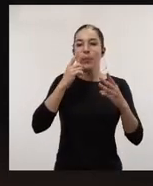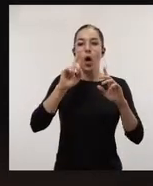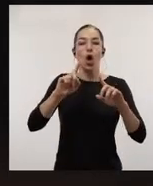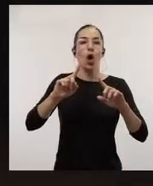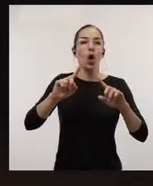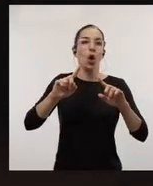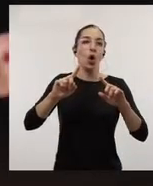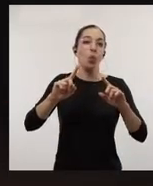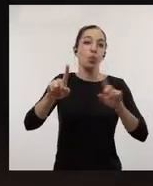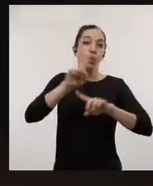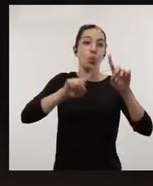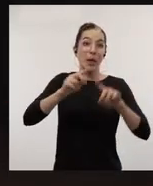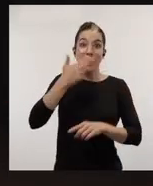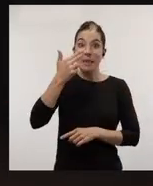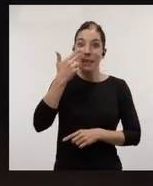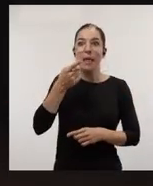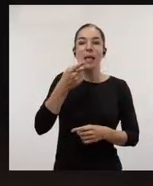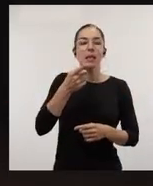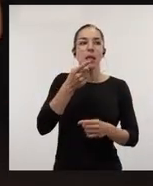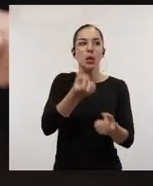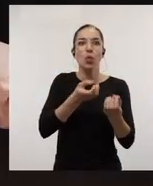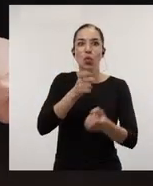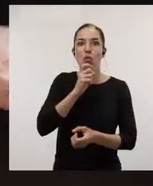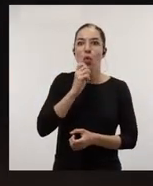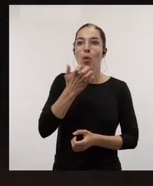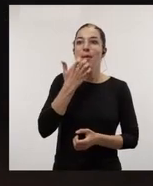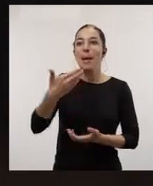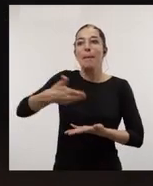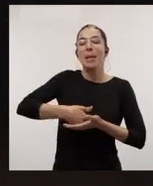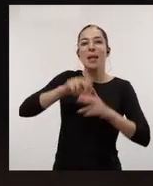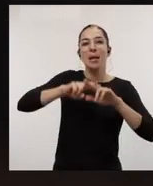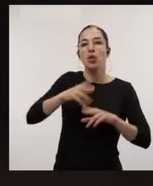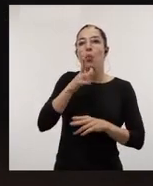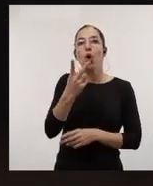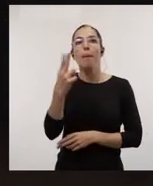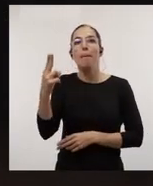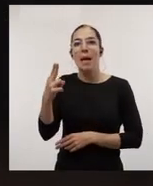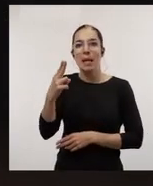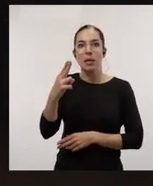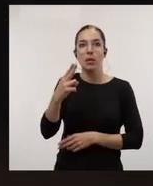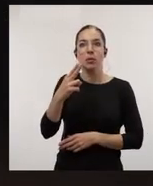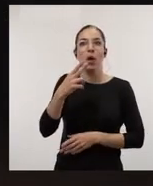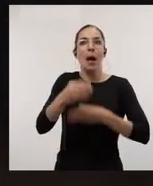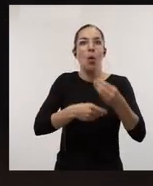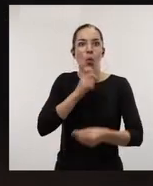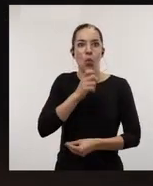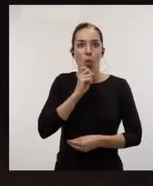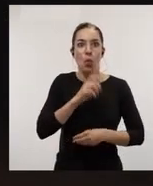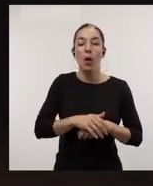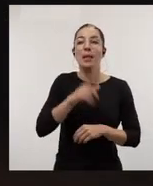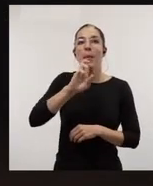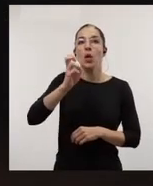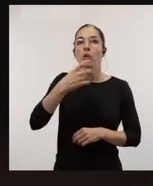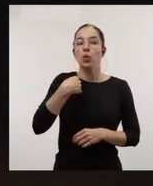intereses o cómo debo actuar cuando me solicitan una revisión por pares. Y luego destacaría otros que yo creo que van a resultar